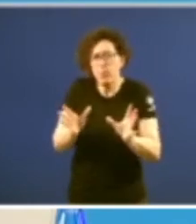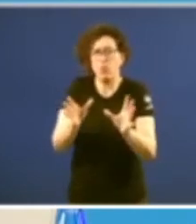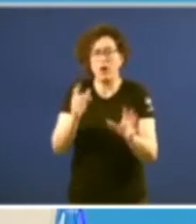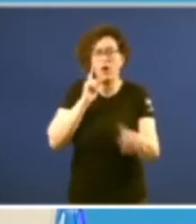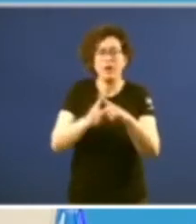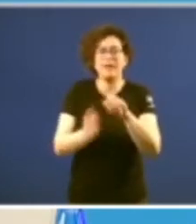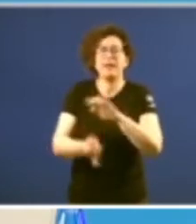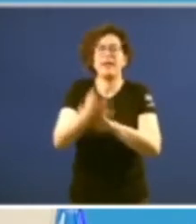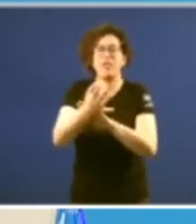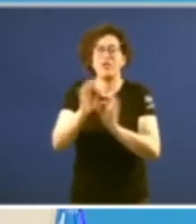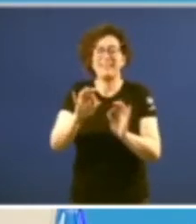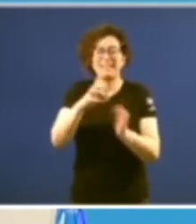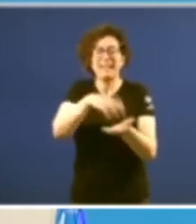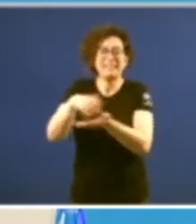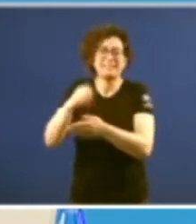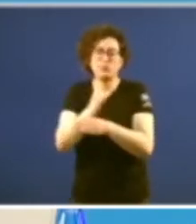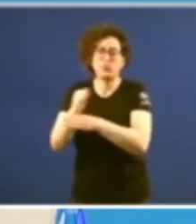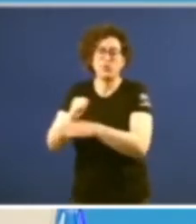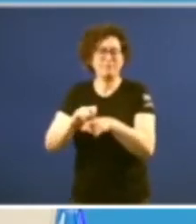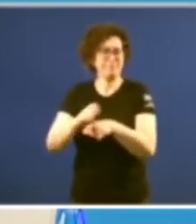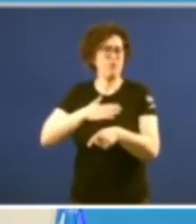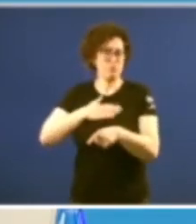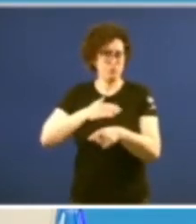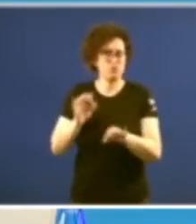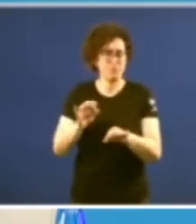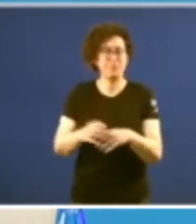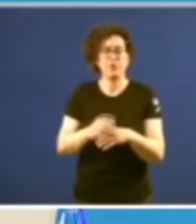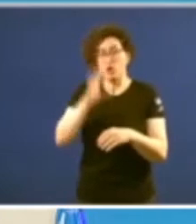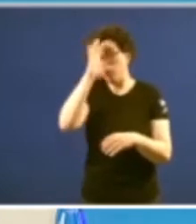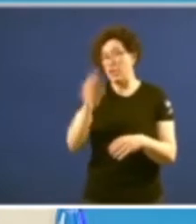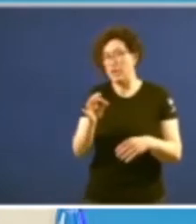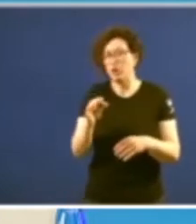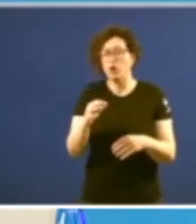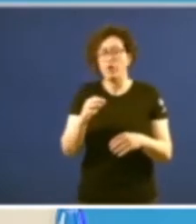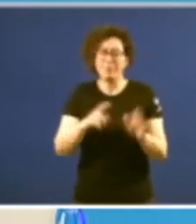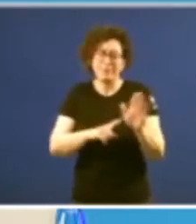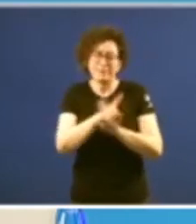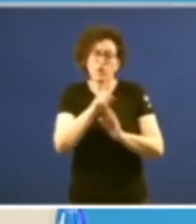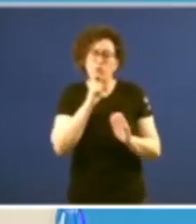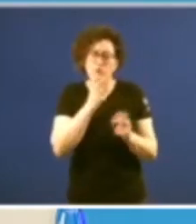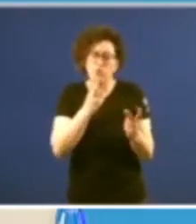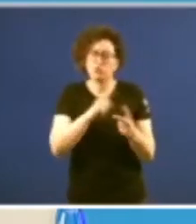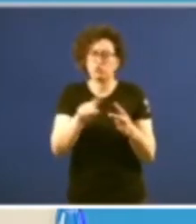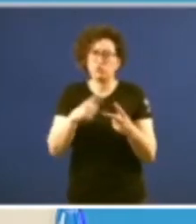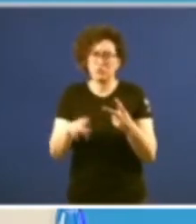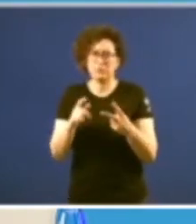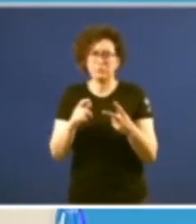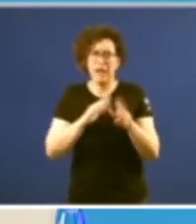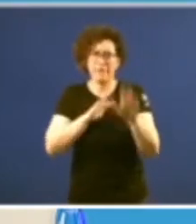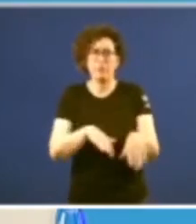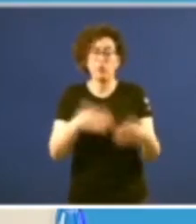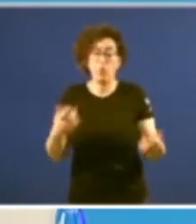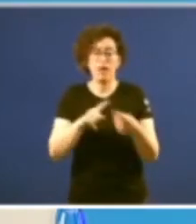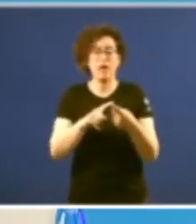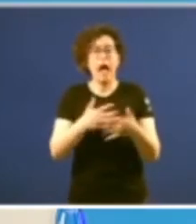a creación desas instituciones de carácter propio e eu creo que o desenvolveu con dous bazas a favor a primeira de ellas o